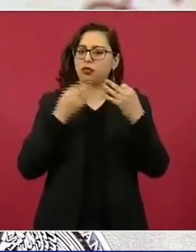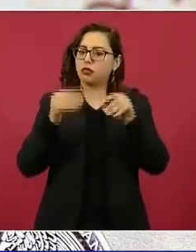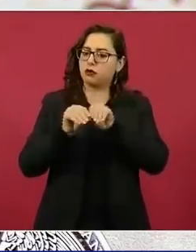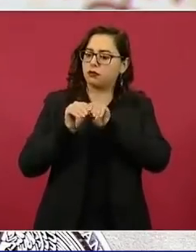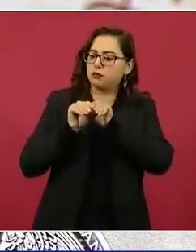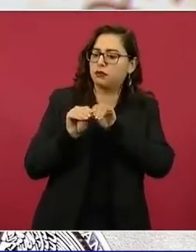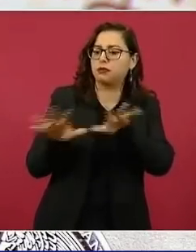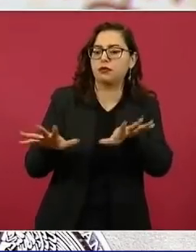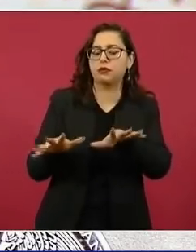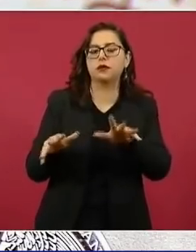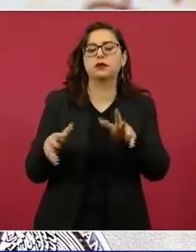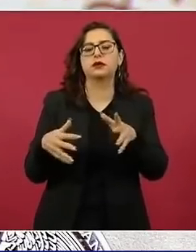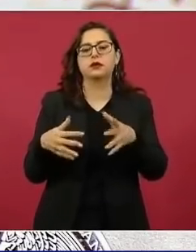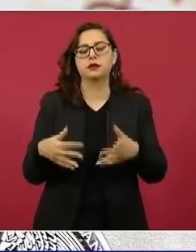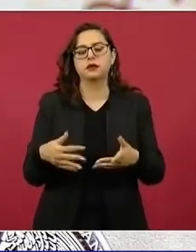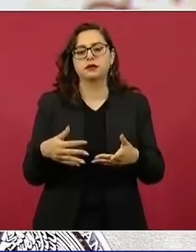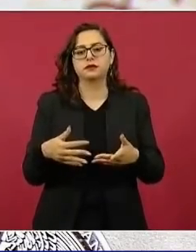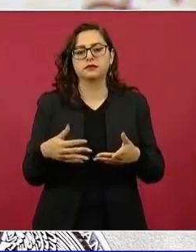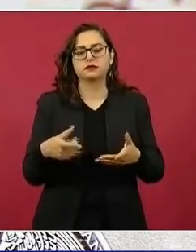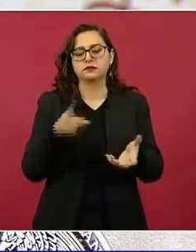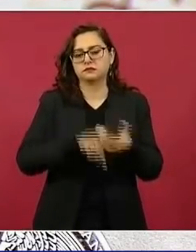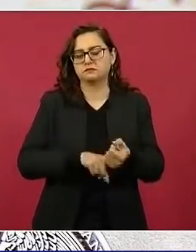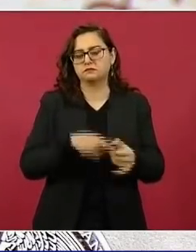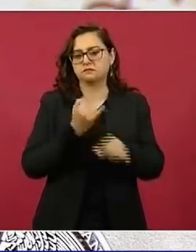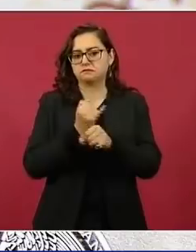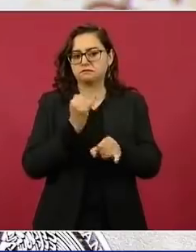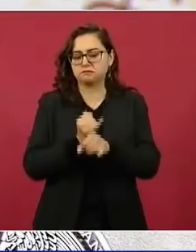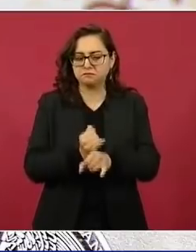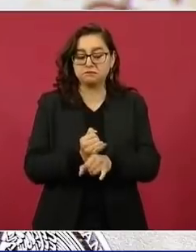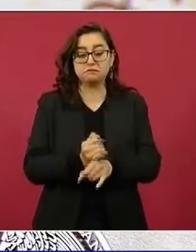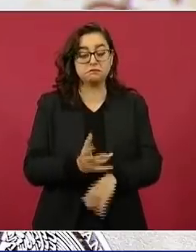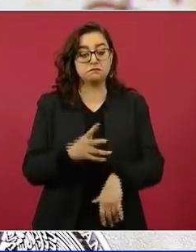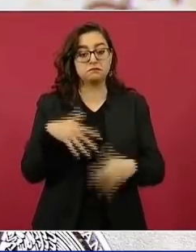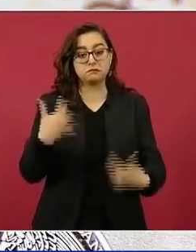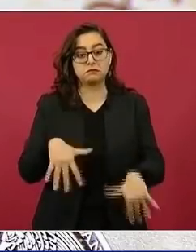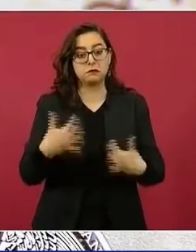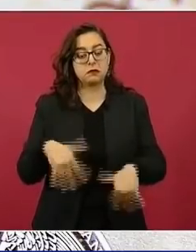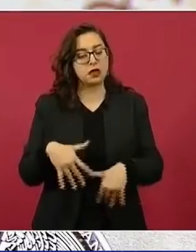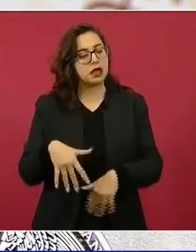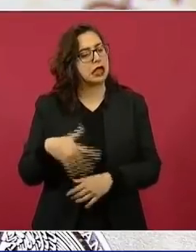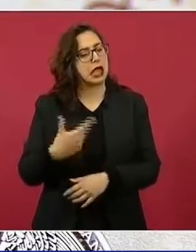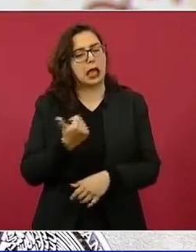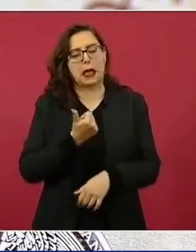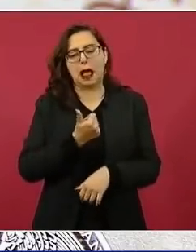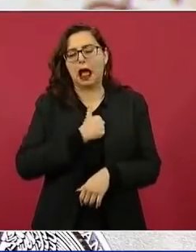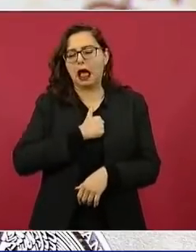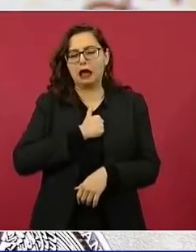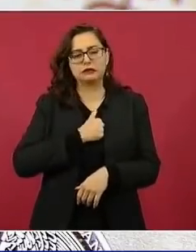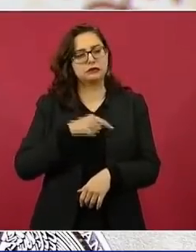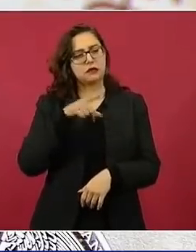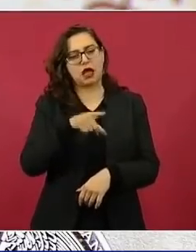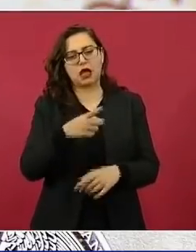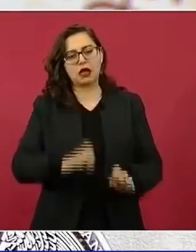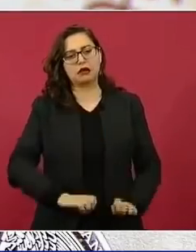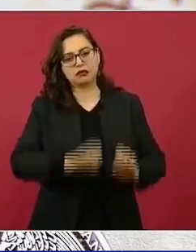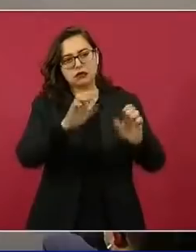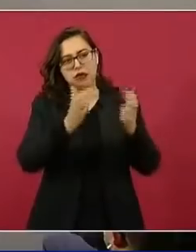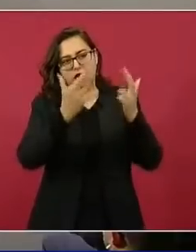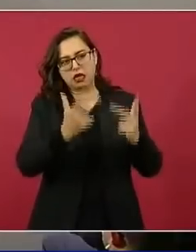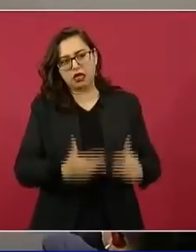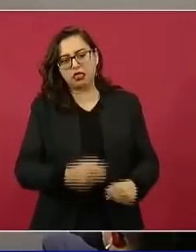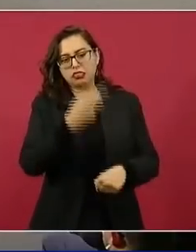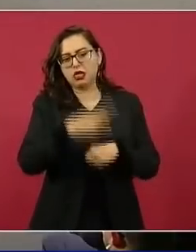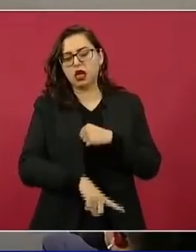comentarios que se originaron en redes sociales, afirmando que se había causado daño al edificio